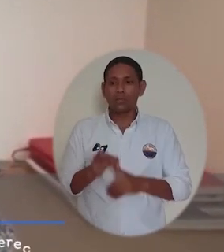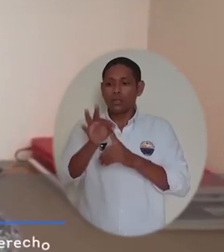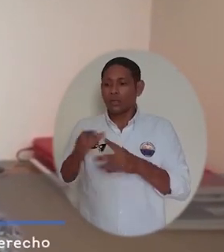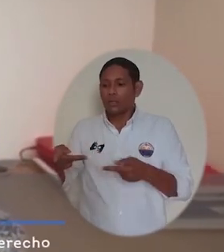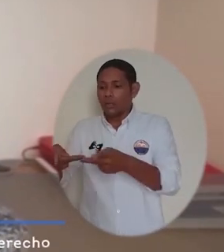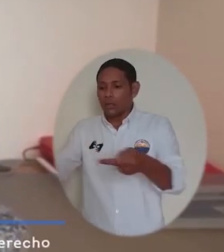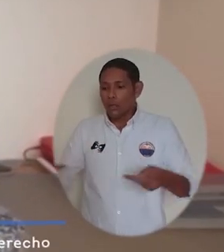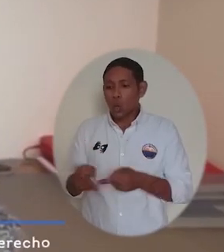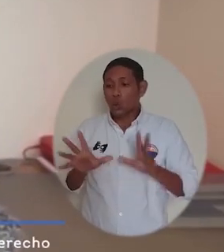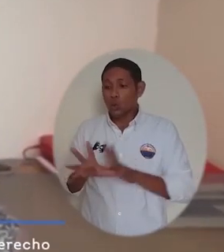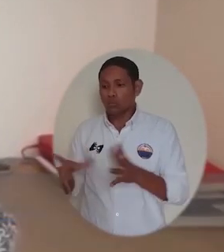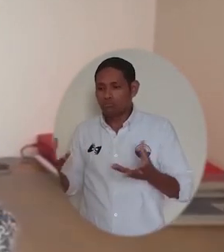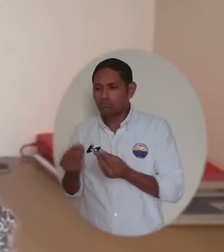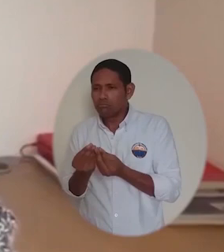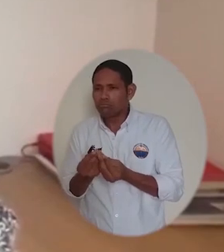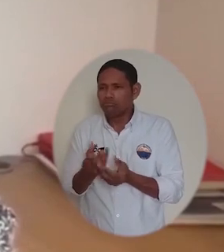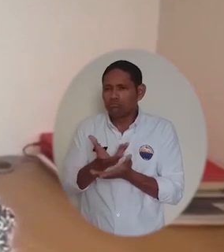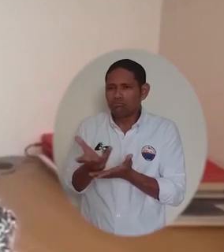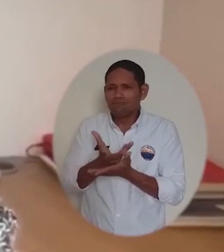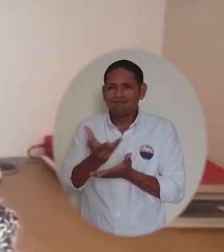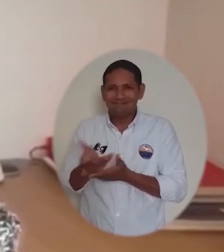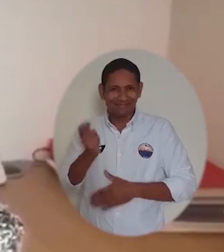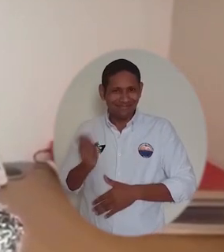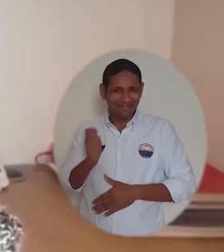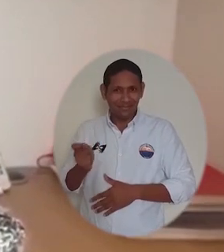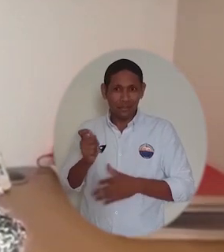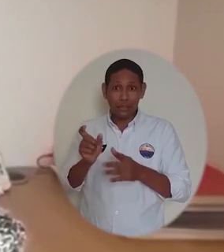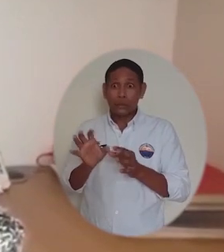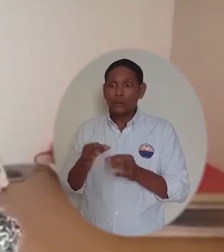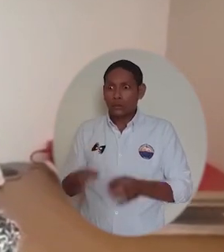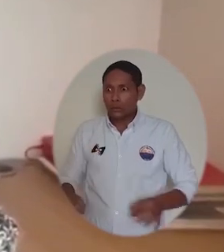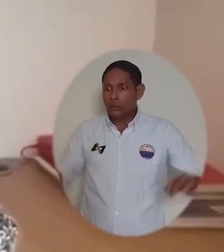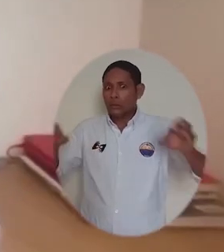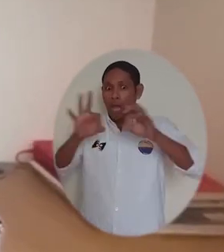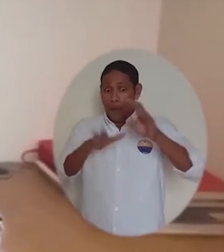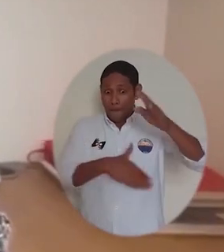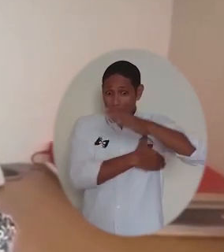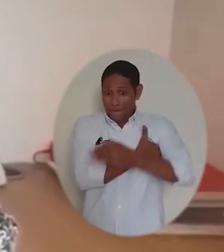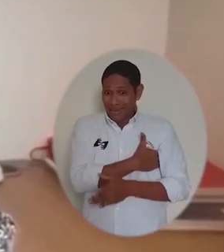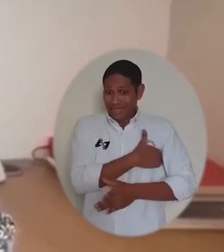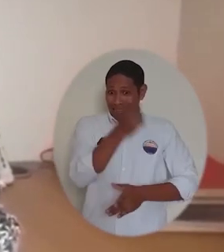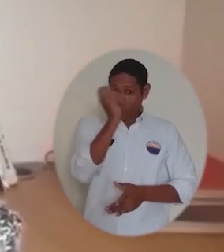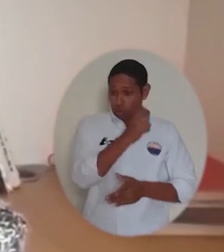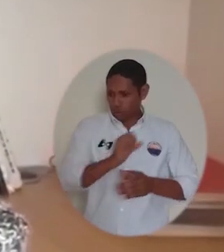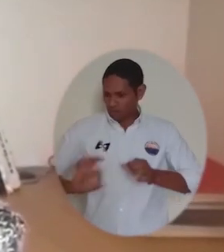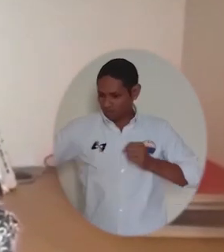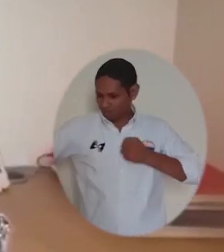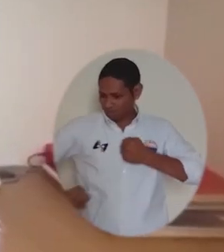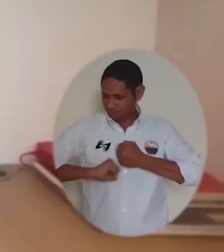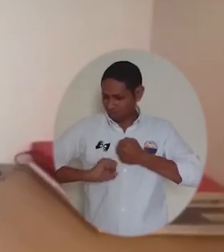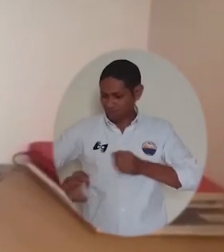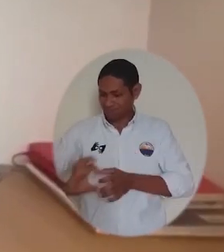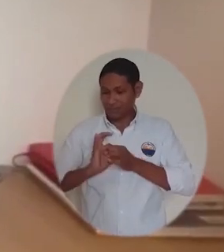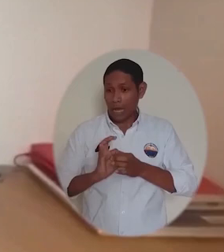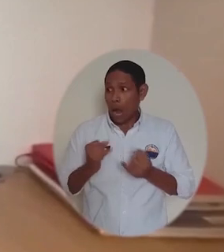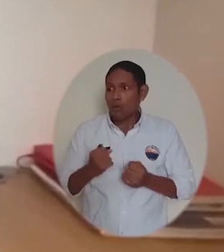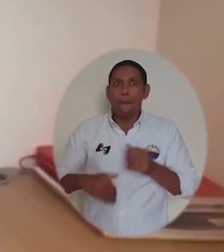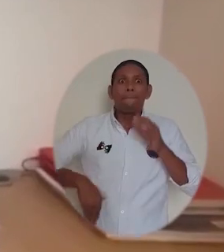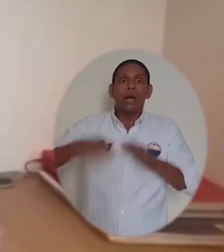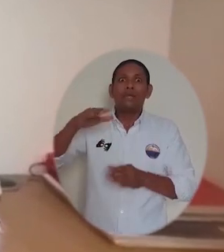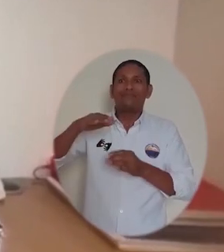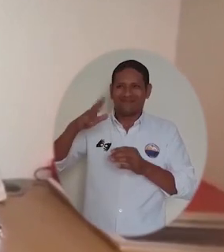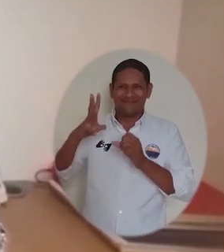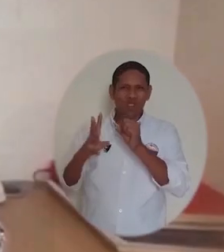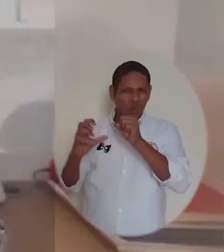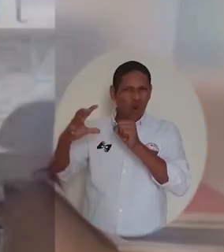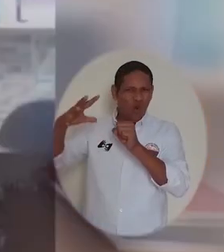de Derecho y en especial a su consultorio jurídico, porque han sido unos aliados estratégicos para el Ministerio de Justicia y del Derecho y mucho